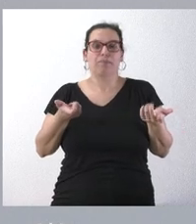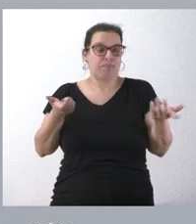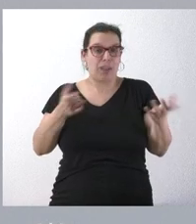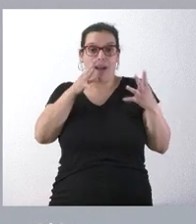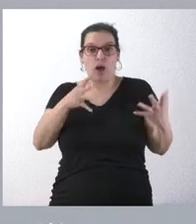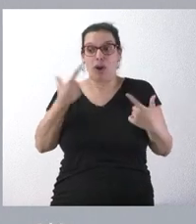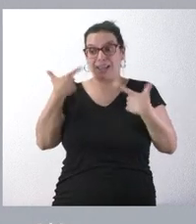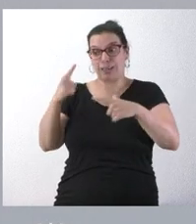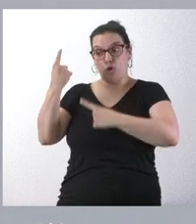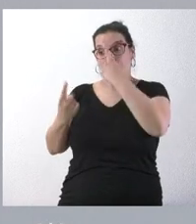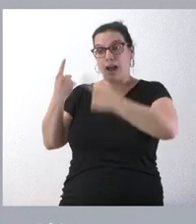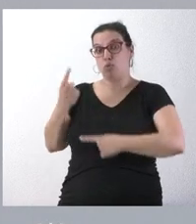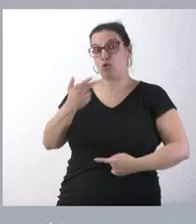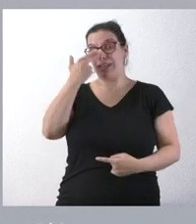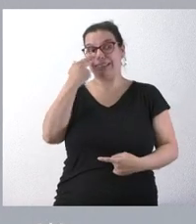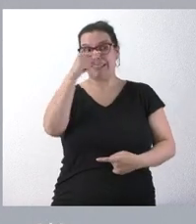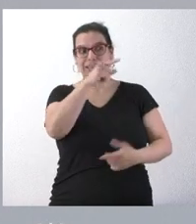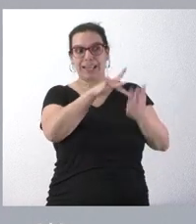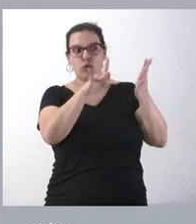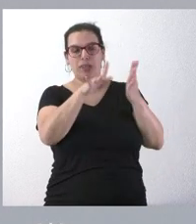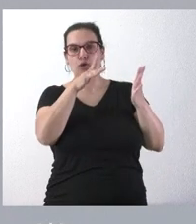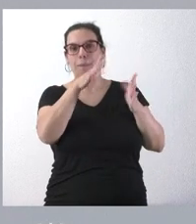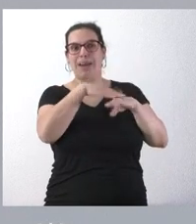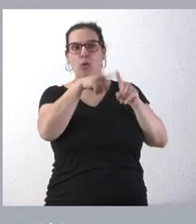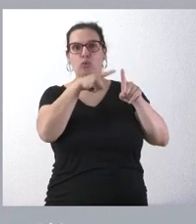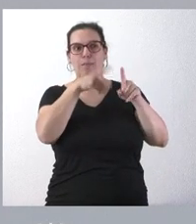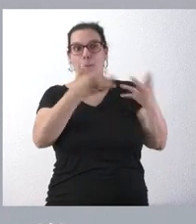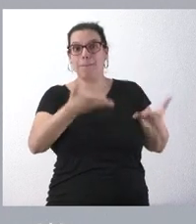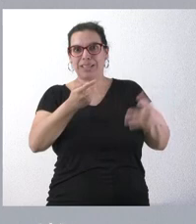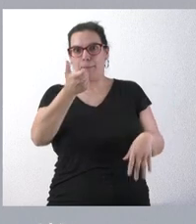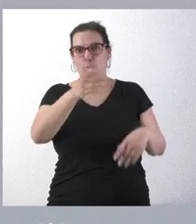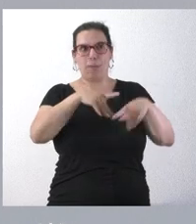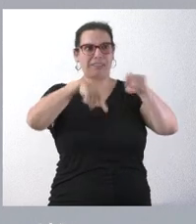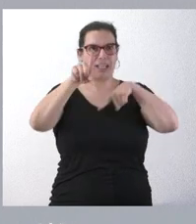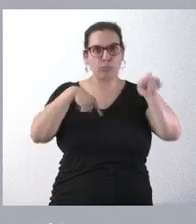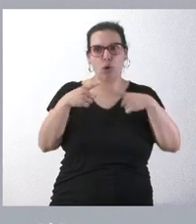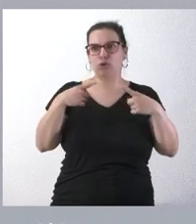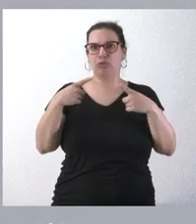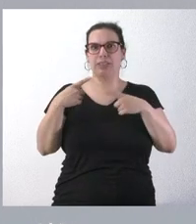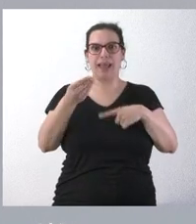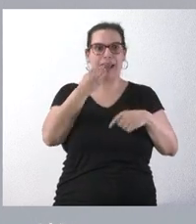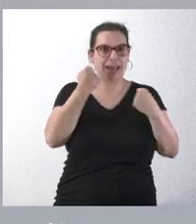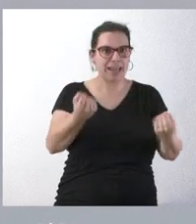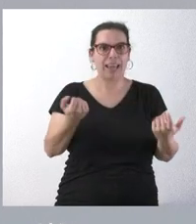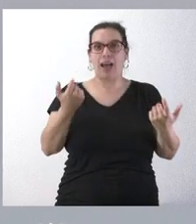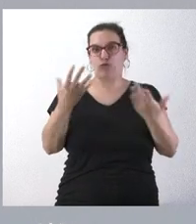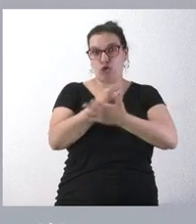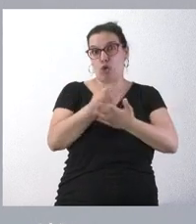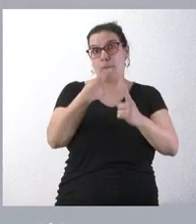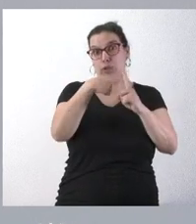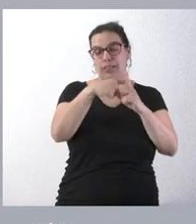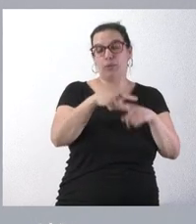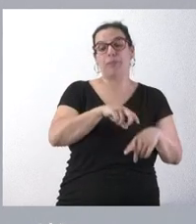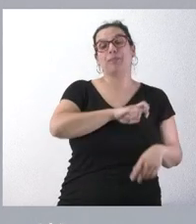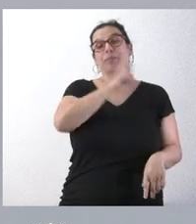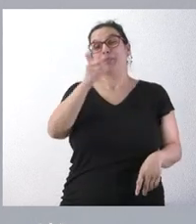para algunos sectores productivos, el tener un peso muy reducido es esencial desde el punto de vista del transporte, la movilidad, del consumo de la energía. Y la segunda cosa que yo le diría es